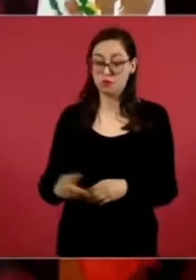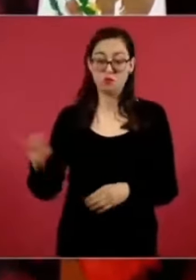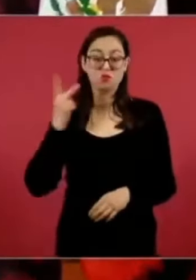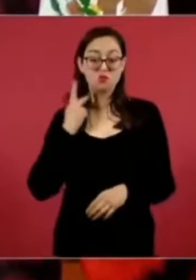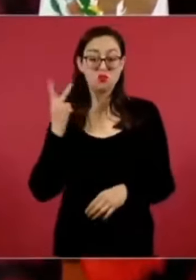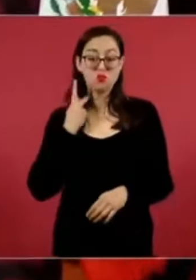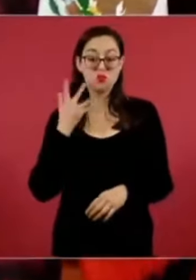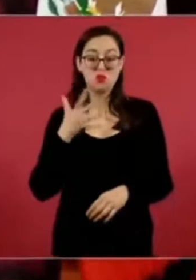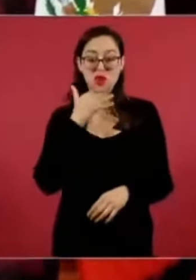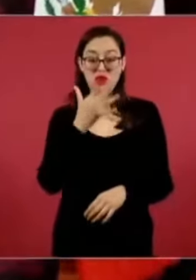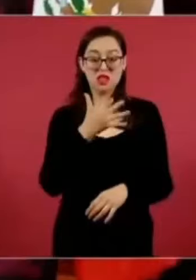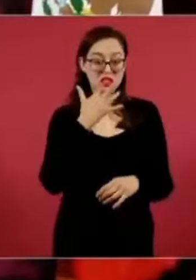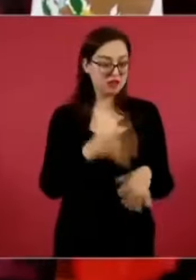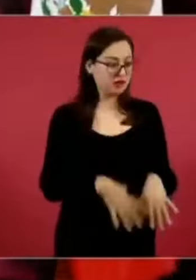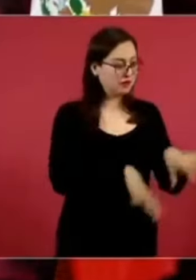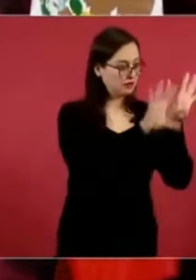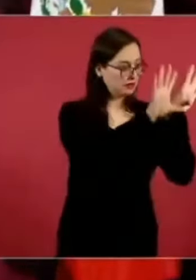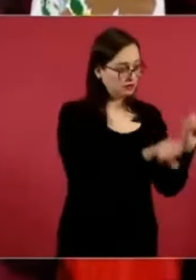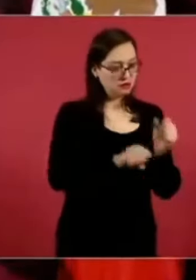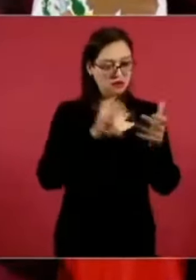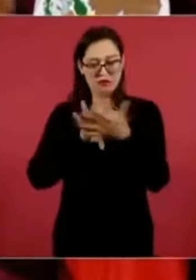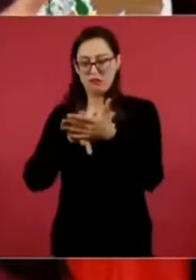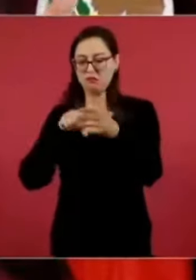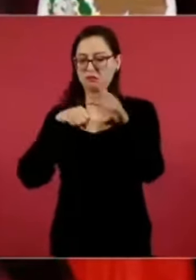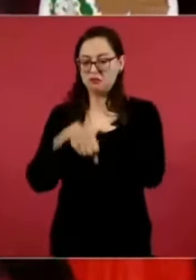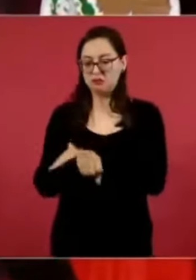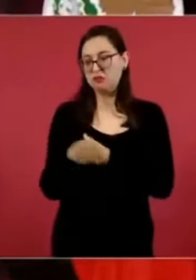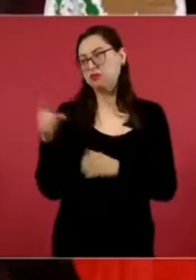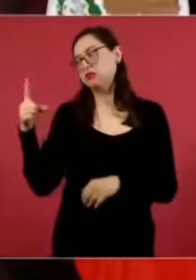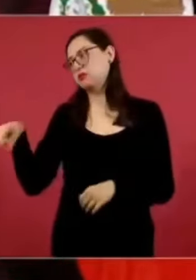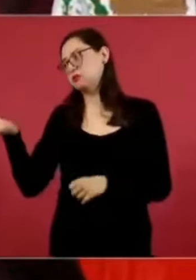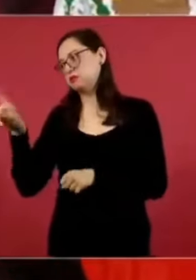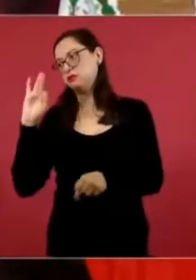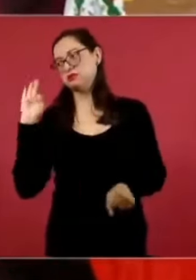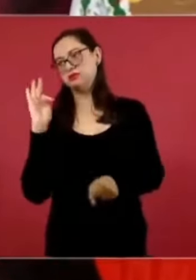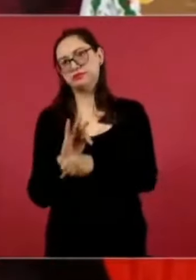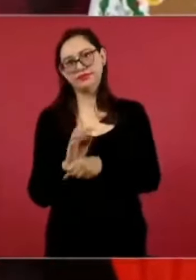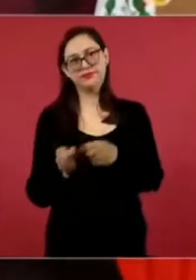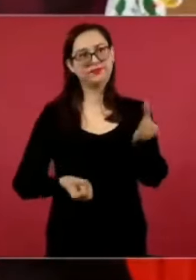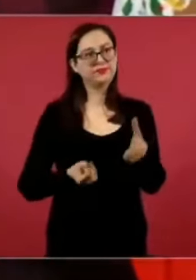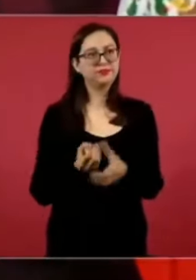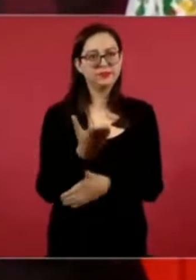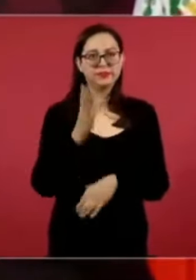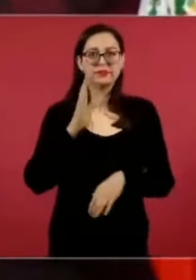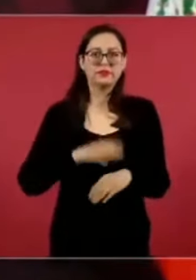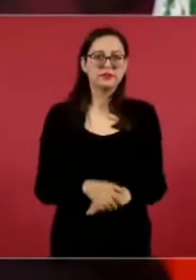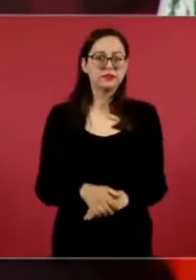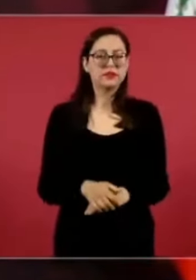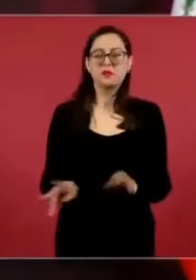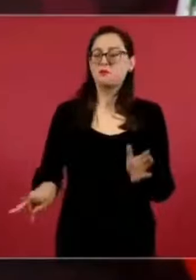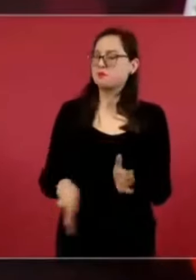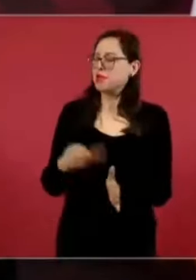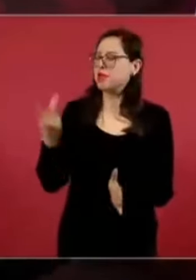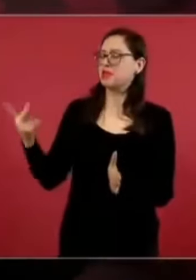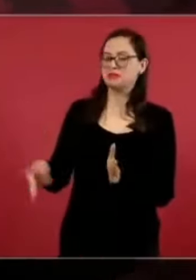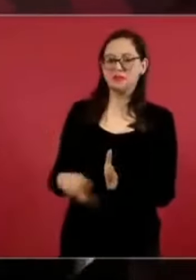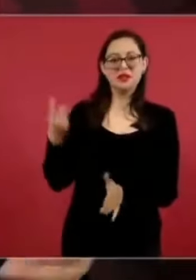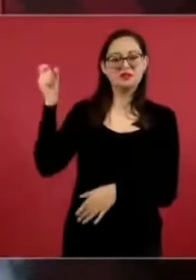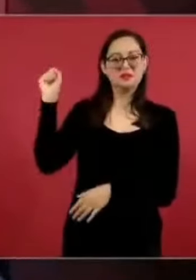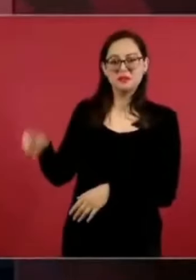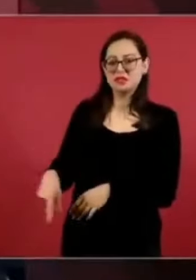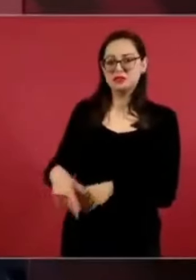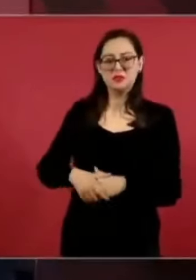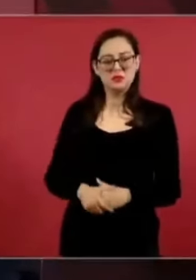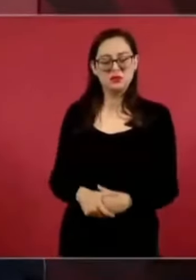Ese es el fondo. Y los sueldos, los sueldos.